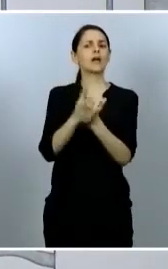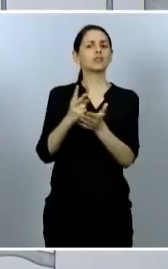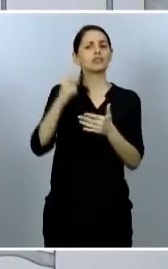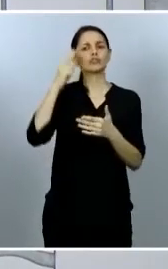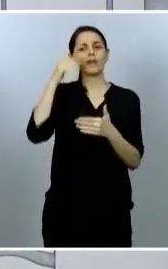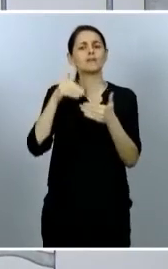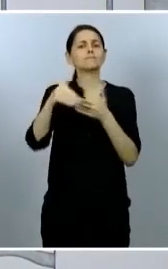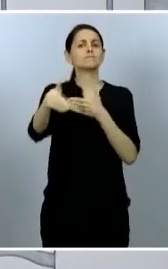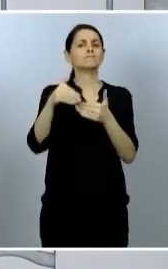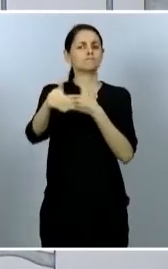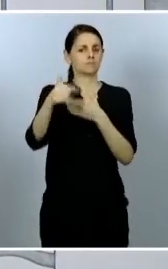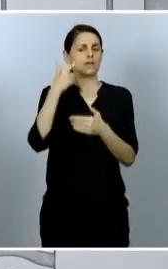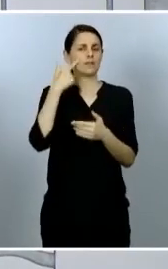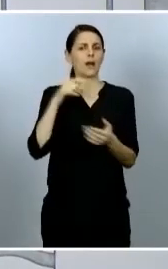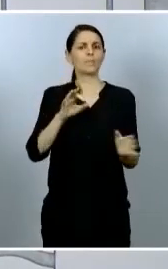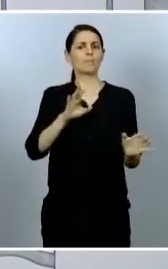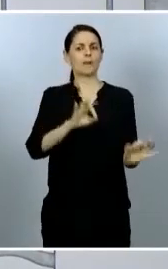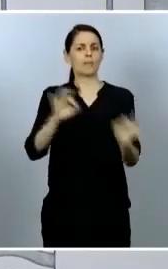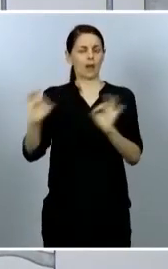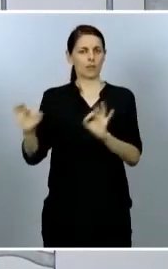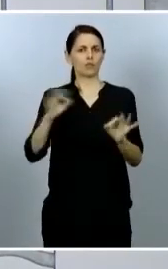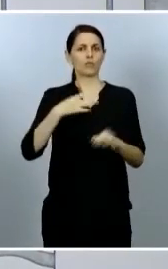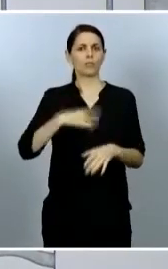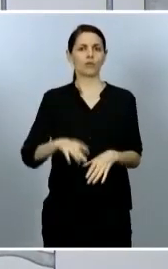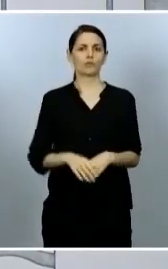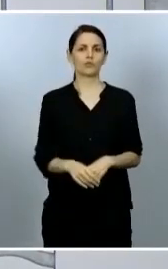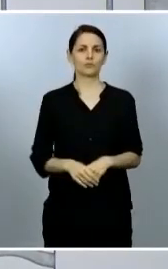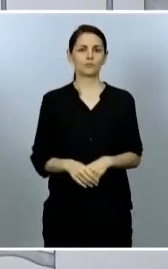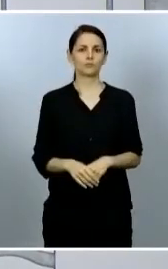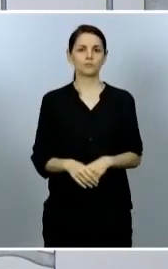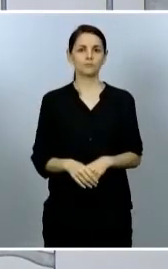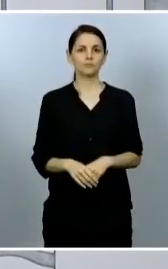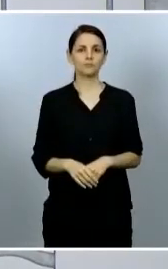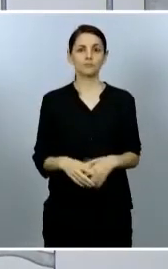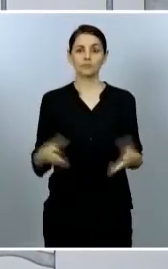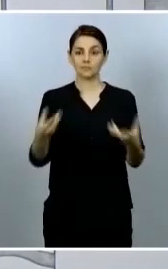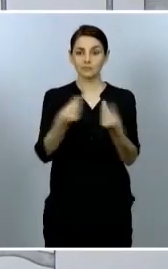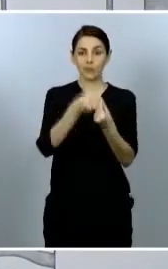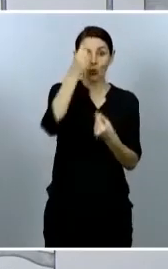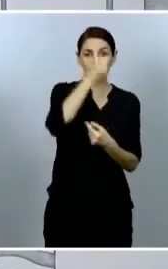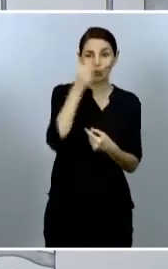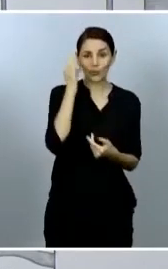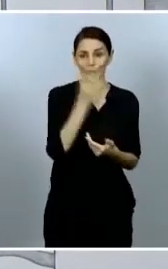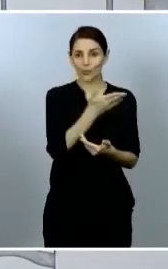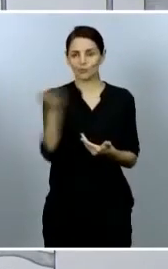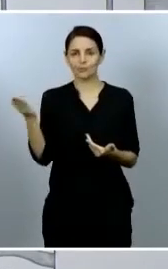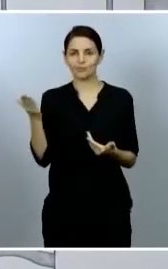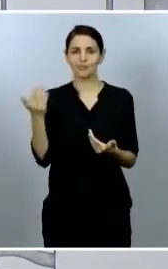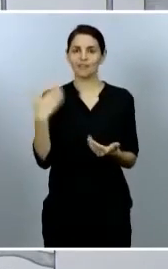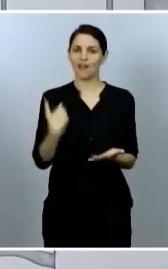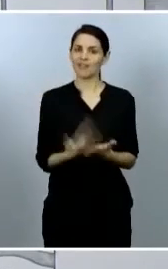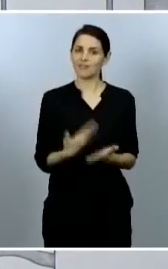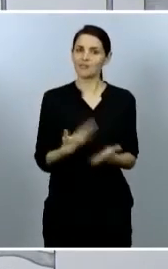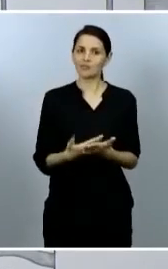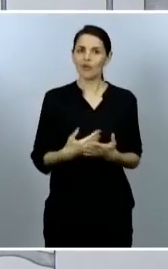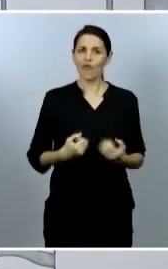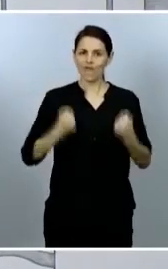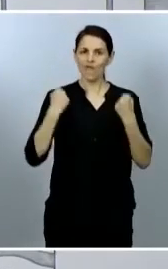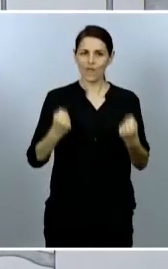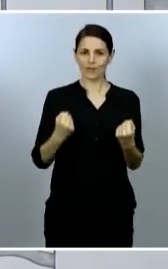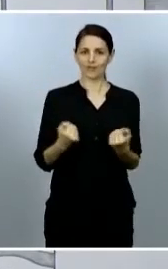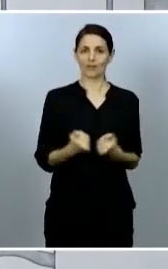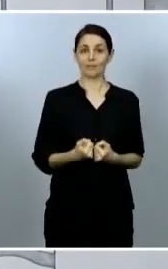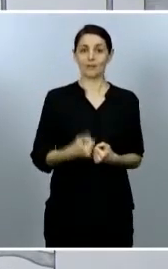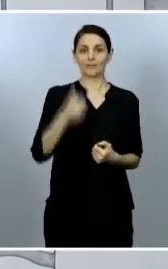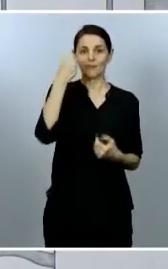Juntos y juntas hemos demostrado que somos más fuertes de lo que creíamos y juntos y juntas vamos a demostrar